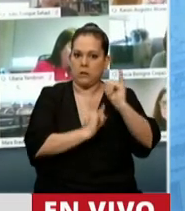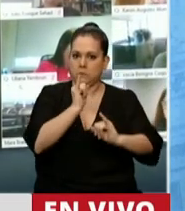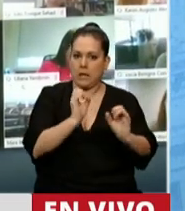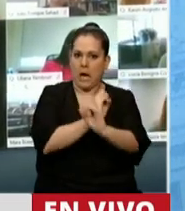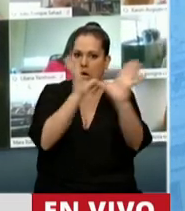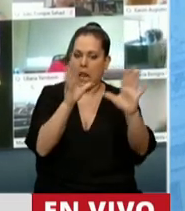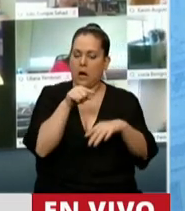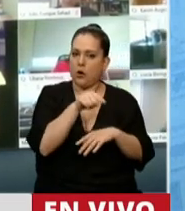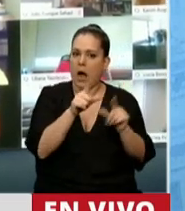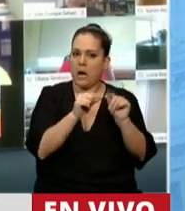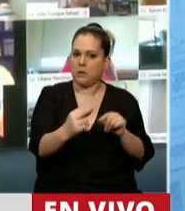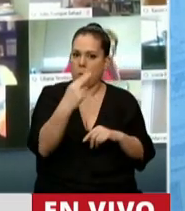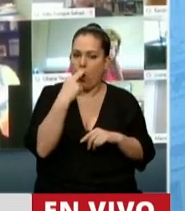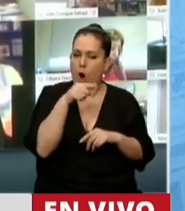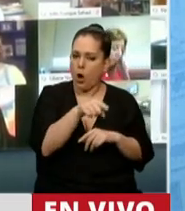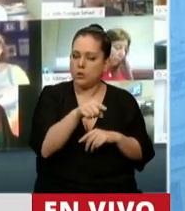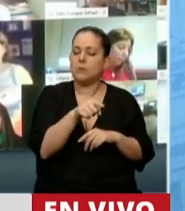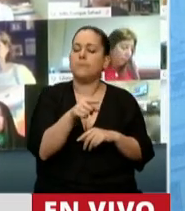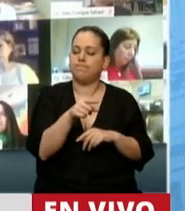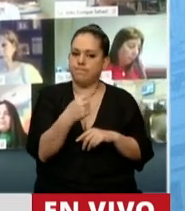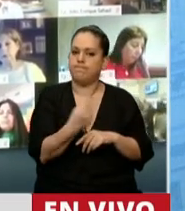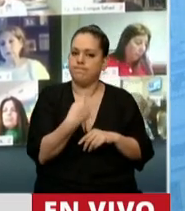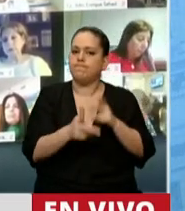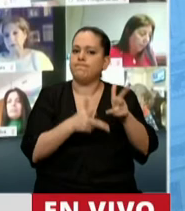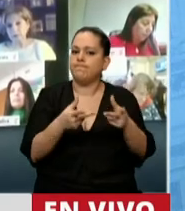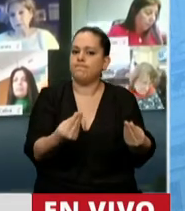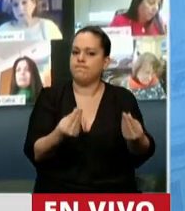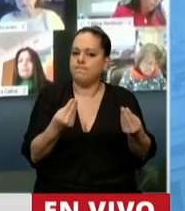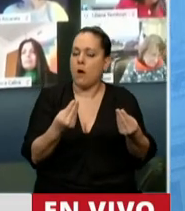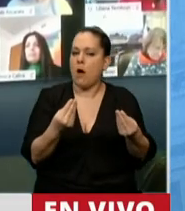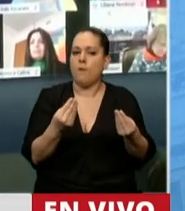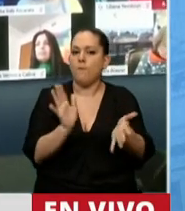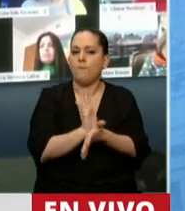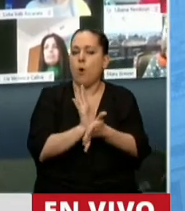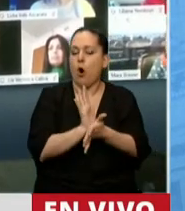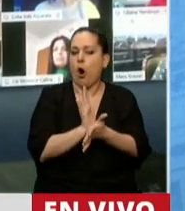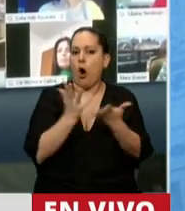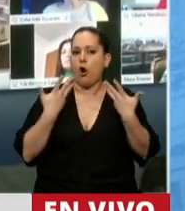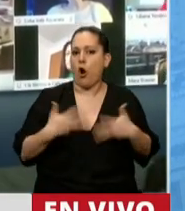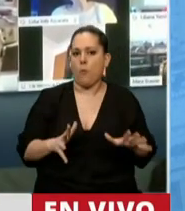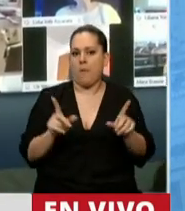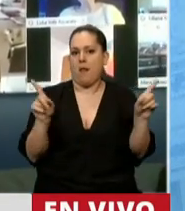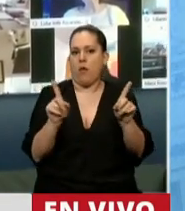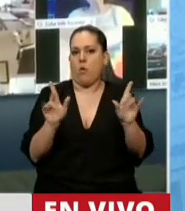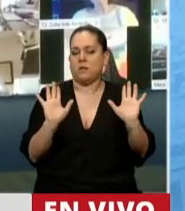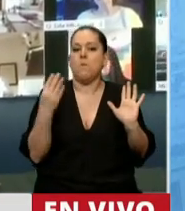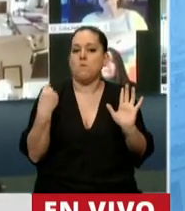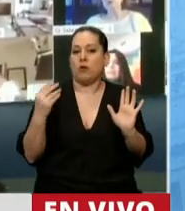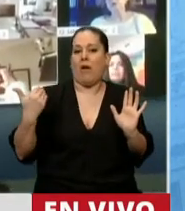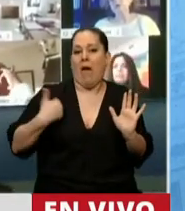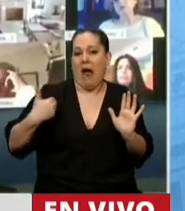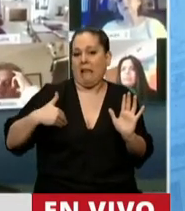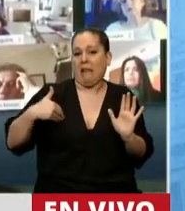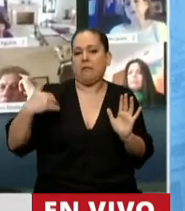claro que estamos hablando de una anomalía institucional inédita. ¿Por qué? Porque Argentina tiene una larga